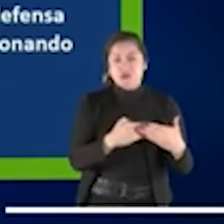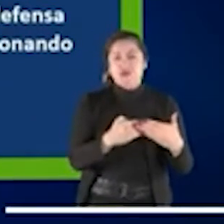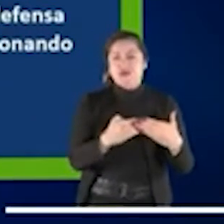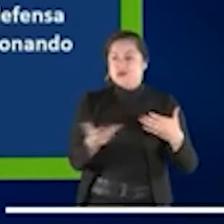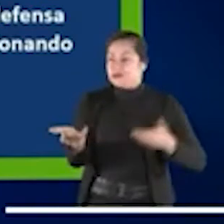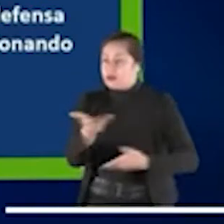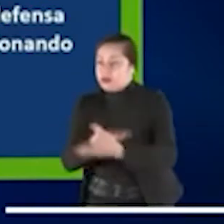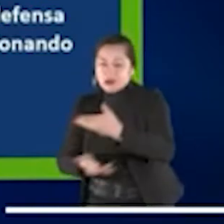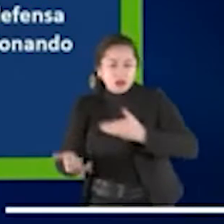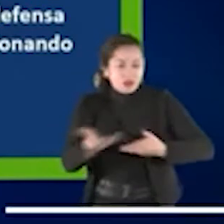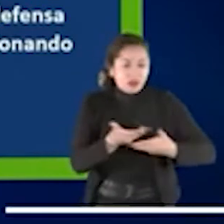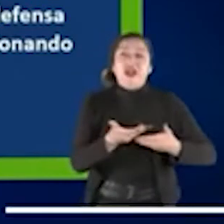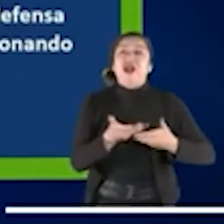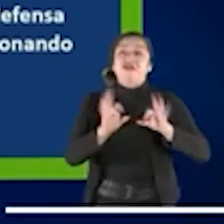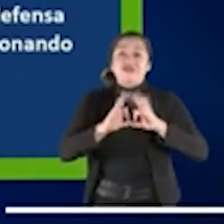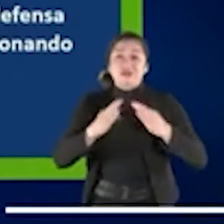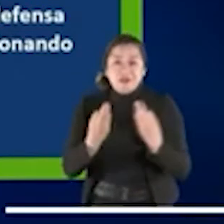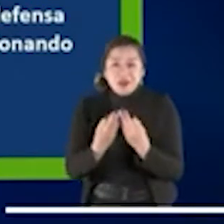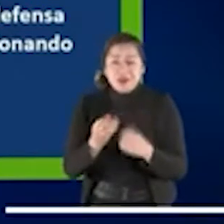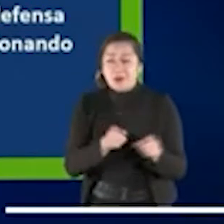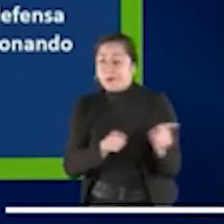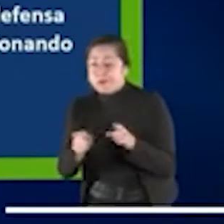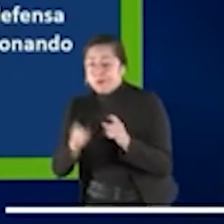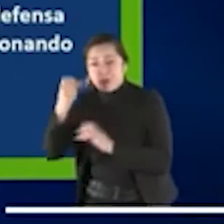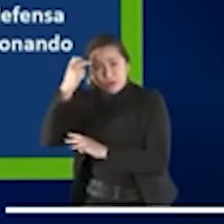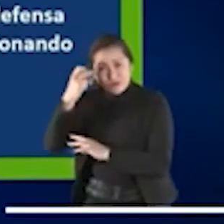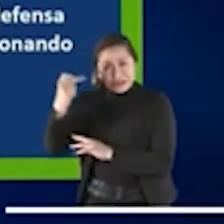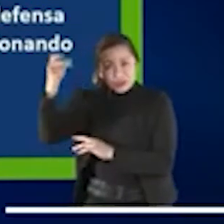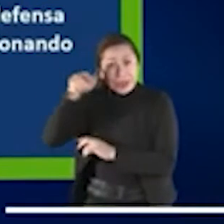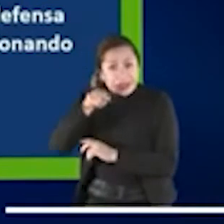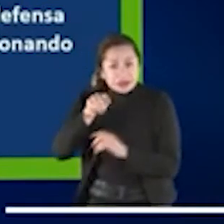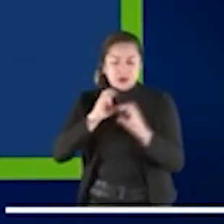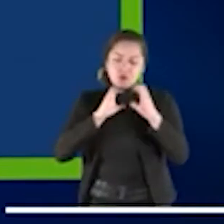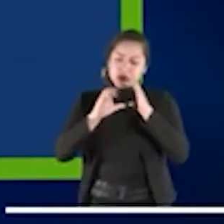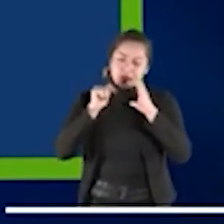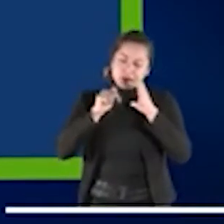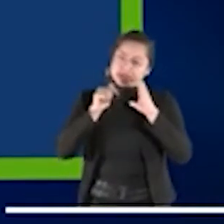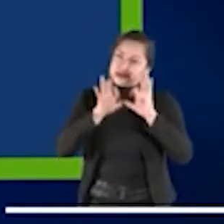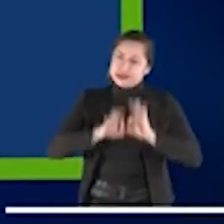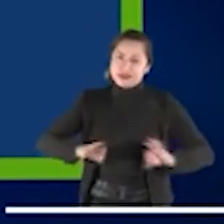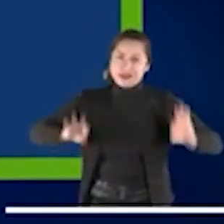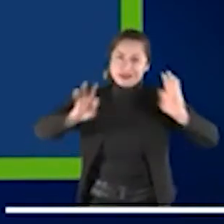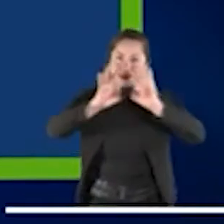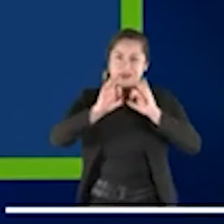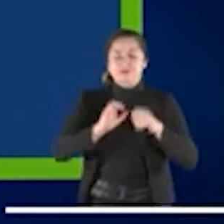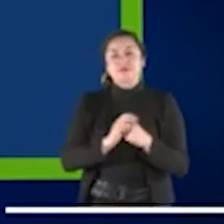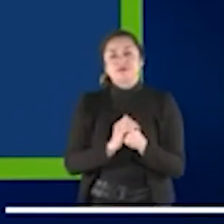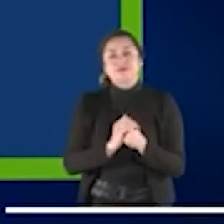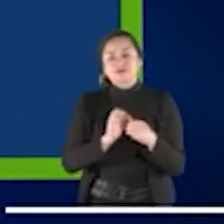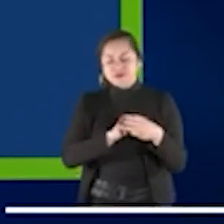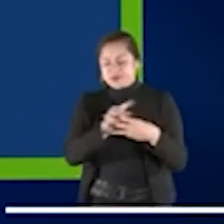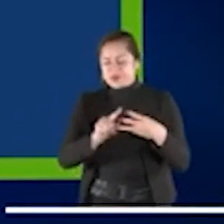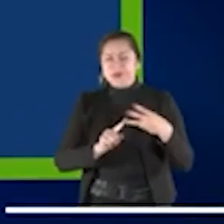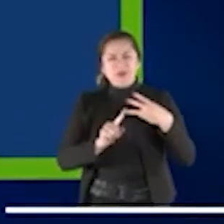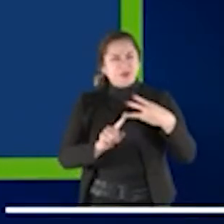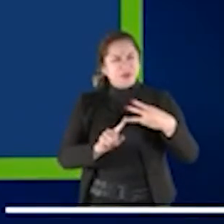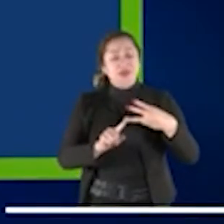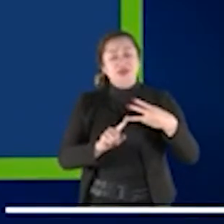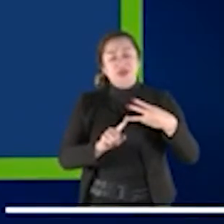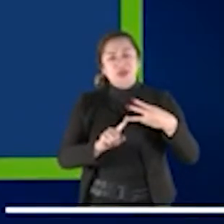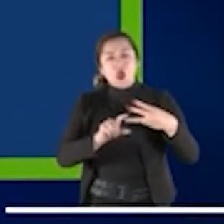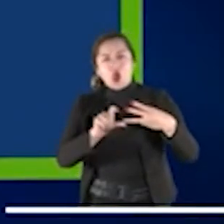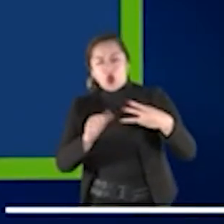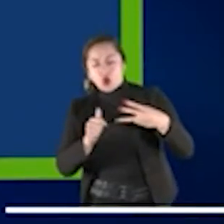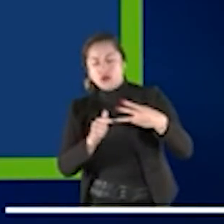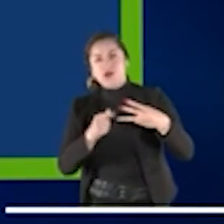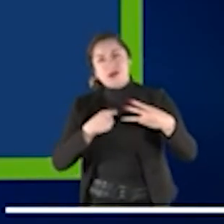pero también entre los profesionales. Eso es extremadamente importante. El tercero viene de los